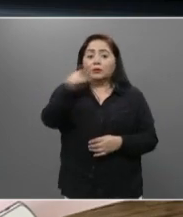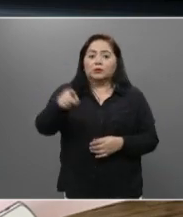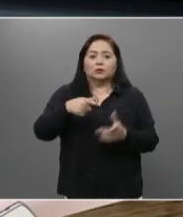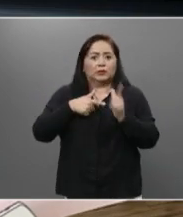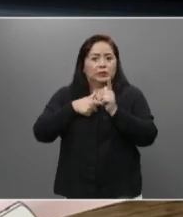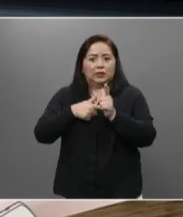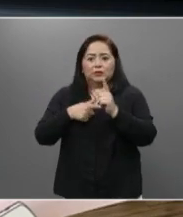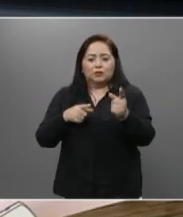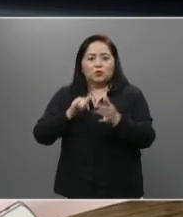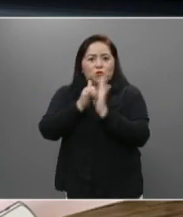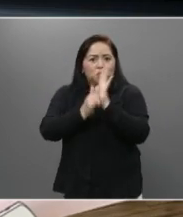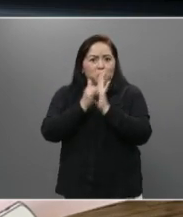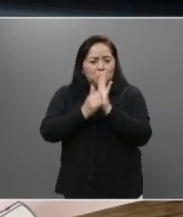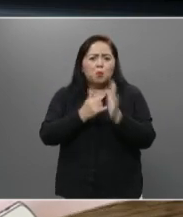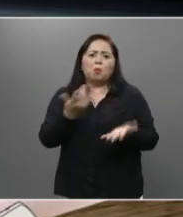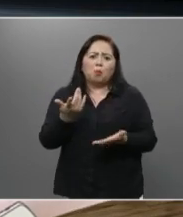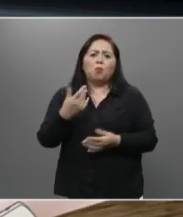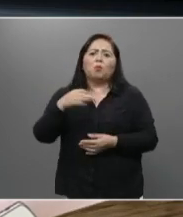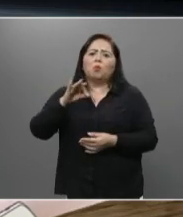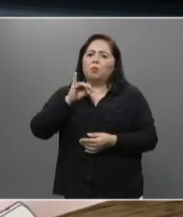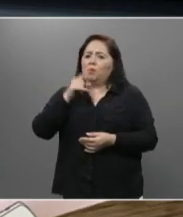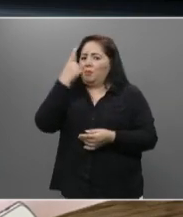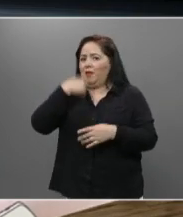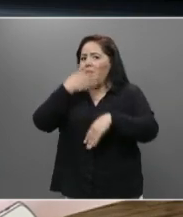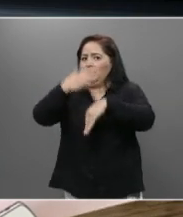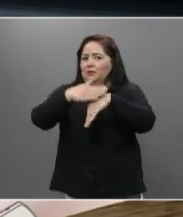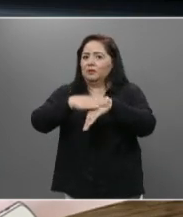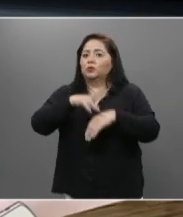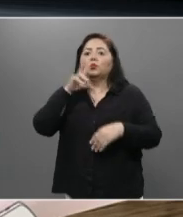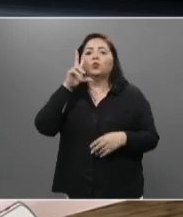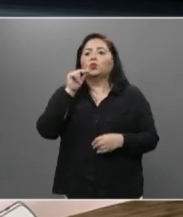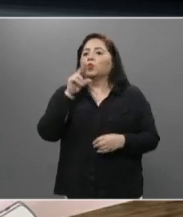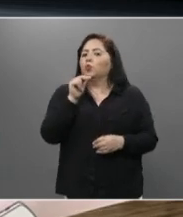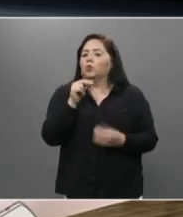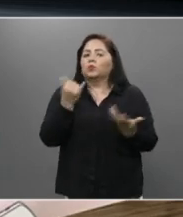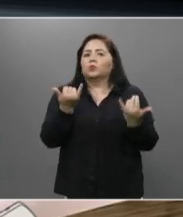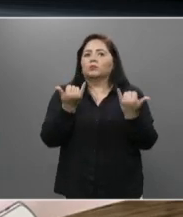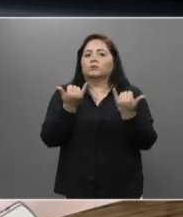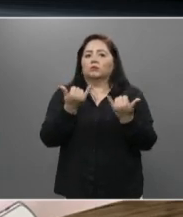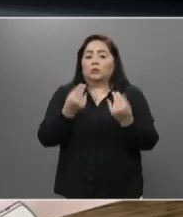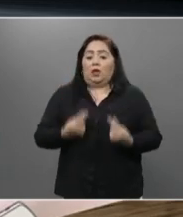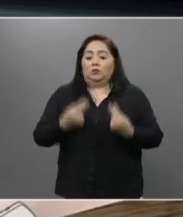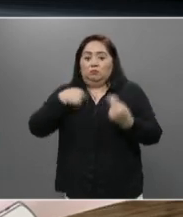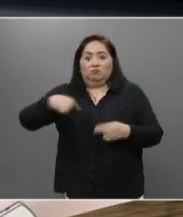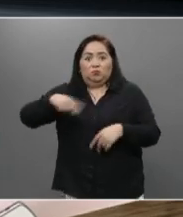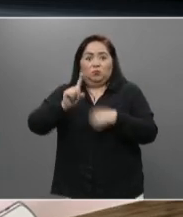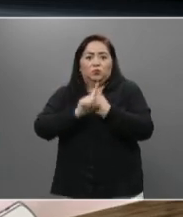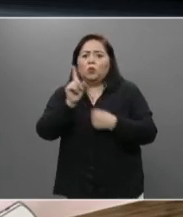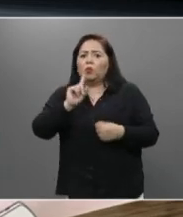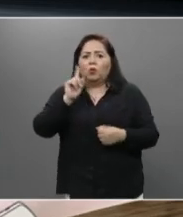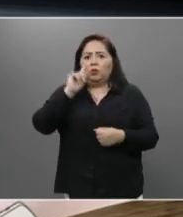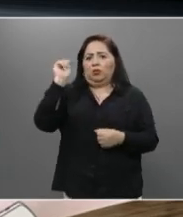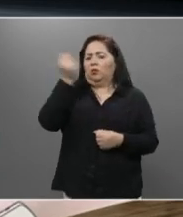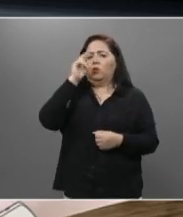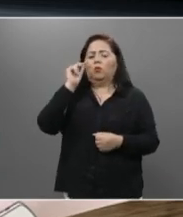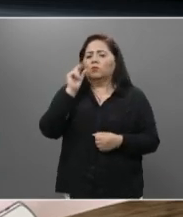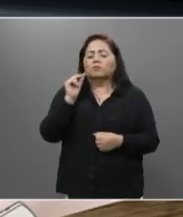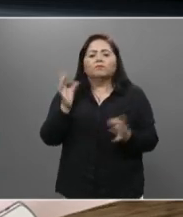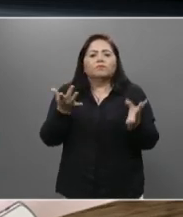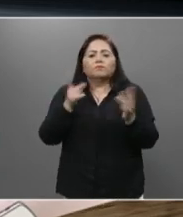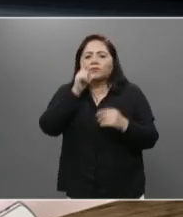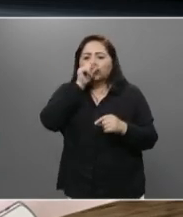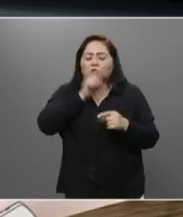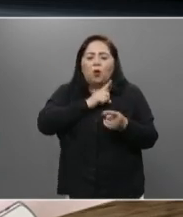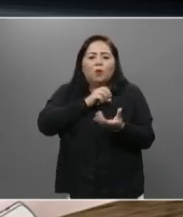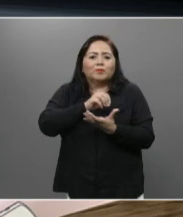nos sigue a través de YouTube, le hacemos esta aclaración, no es un asunto técnico de la Octava, sino